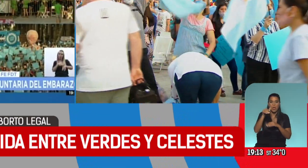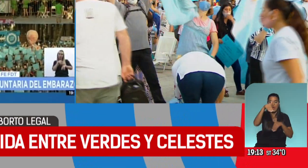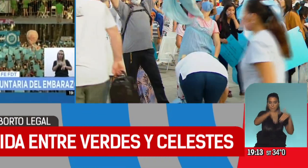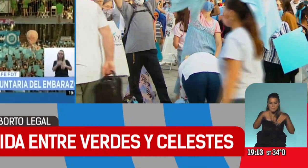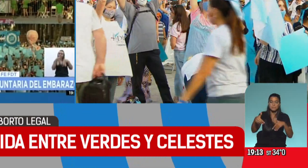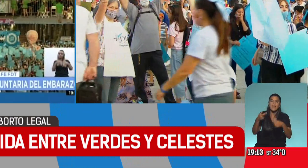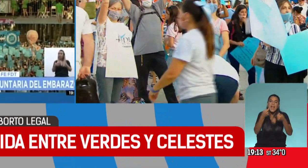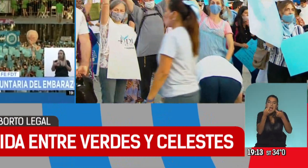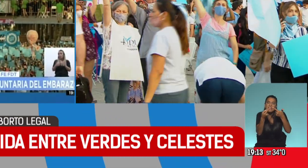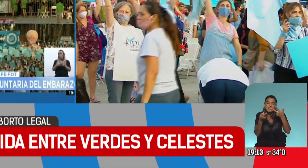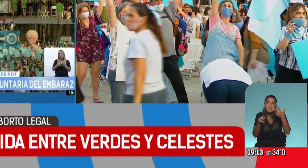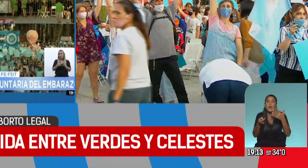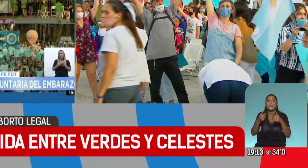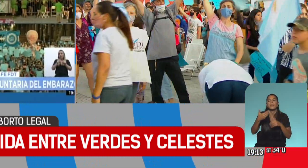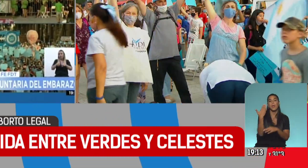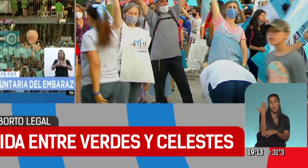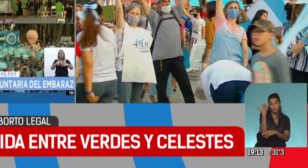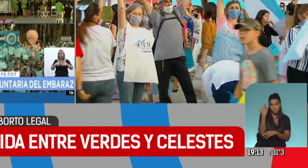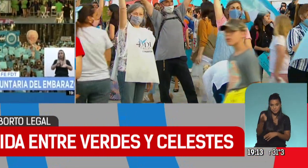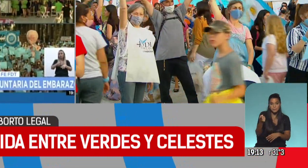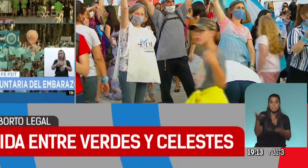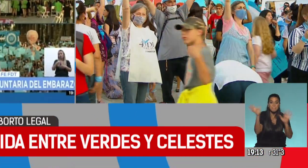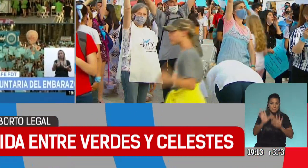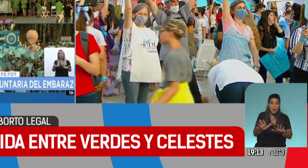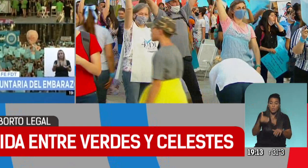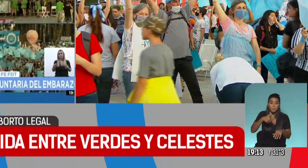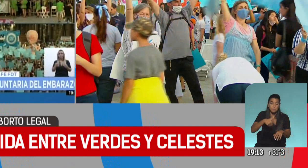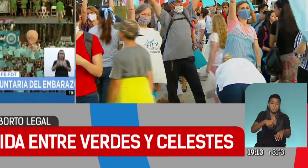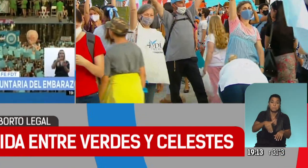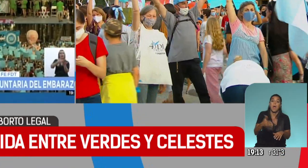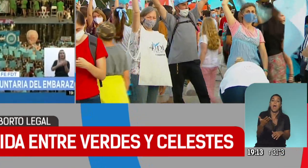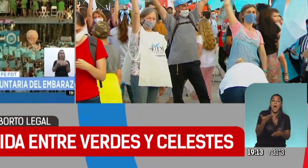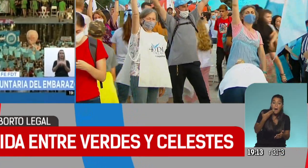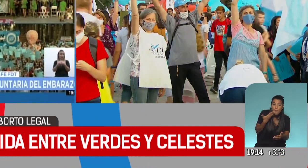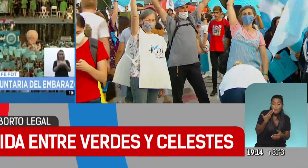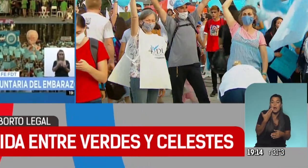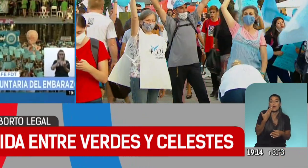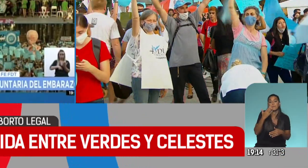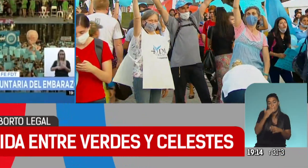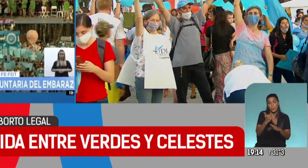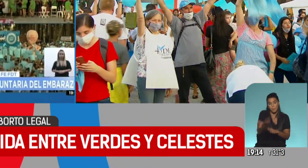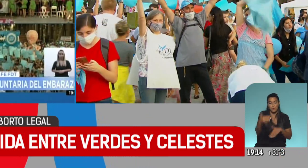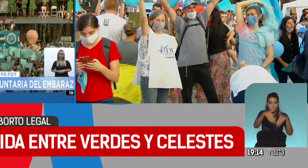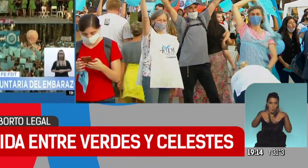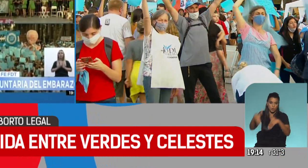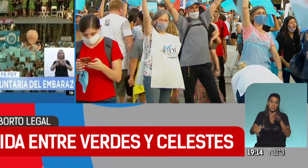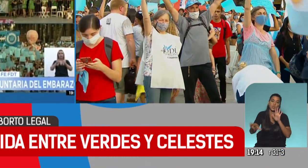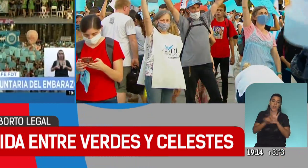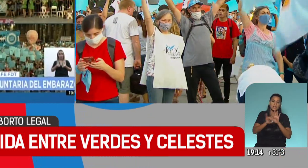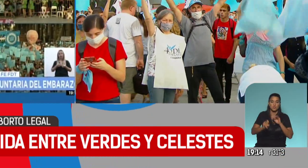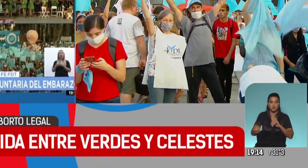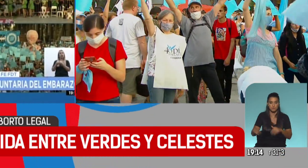de oradores que hay preparados para dar sus últimas palabras antes de que sea o no sancionada esta ley.